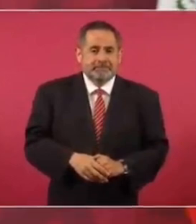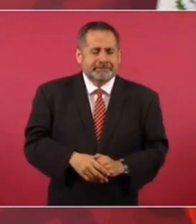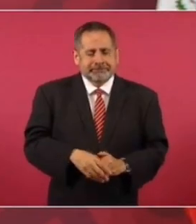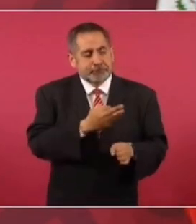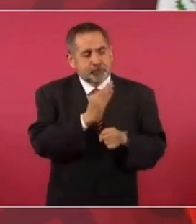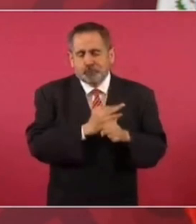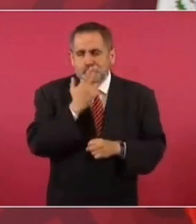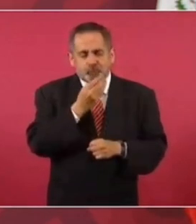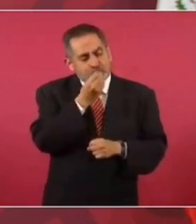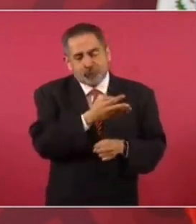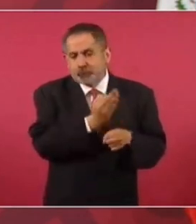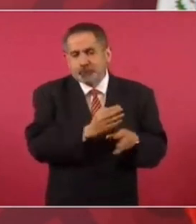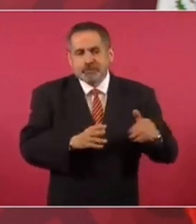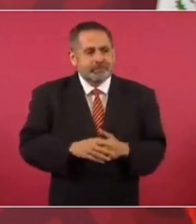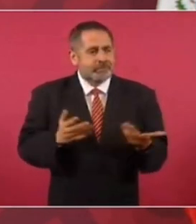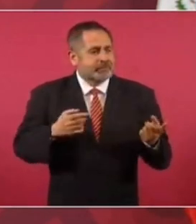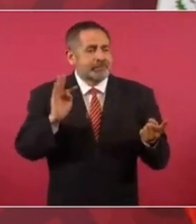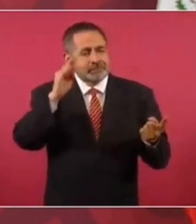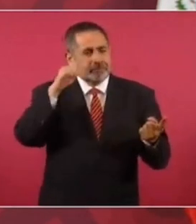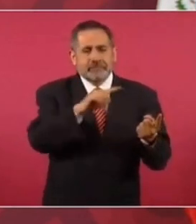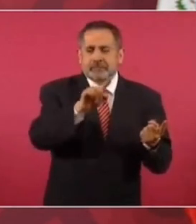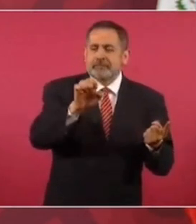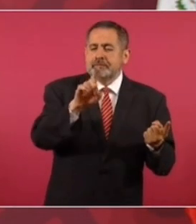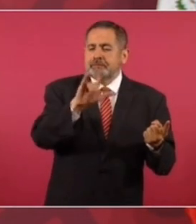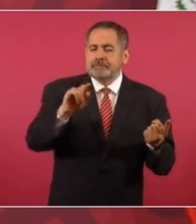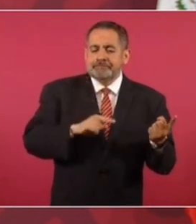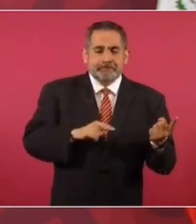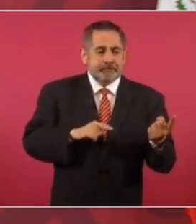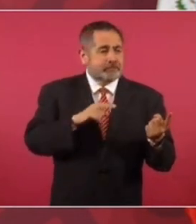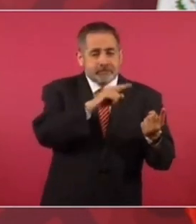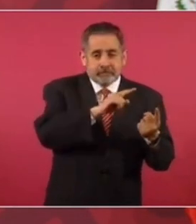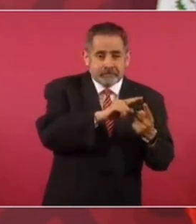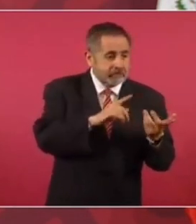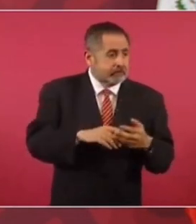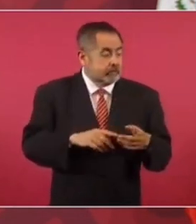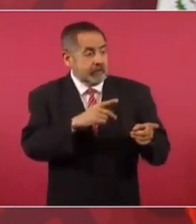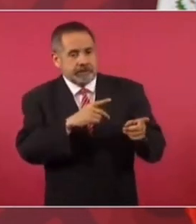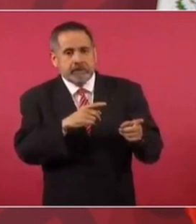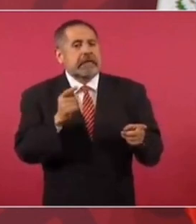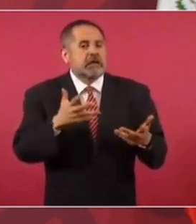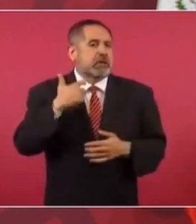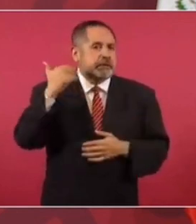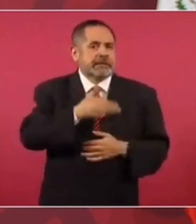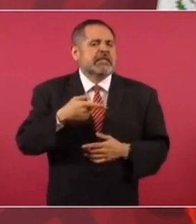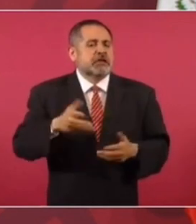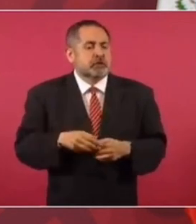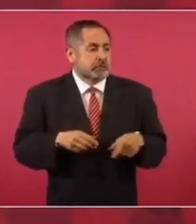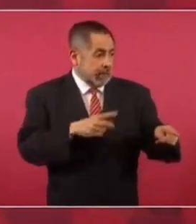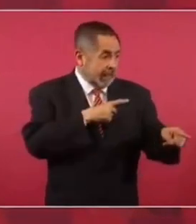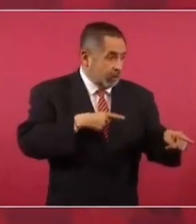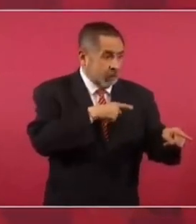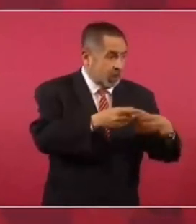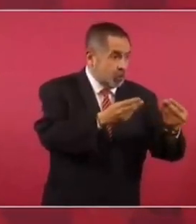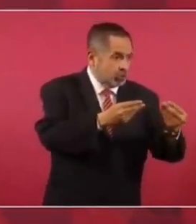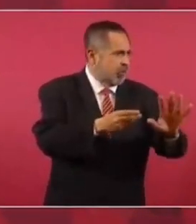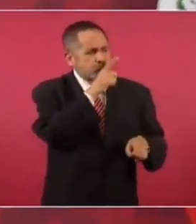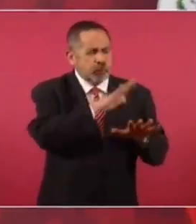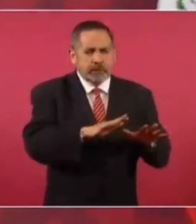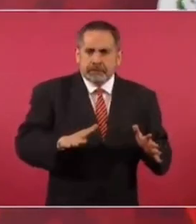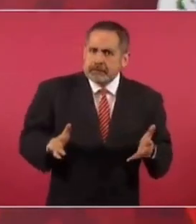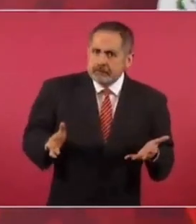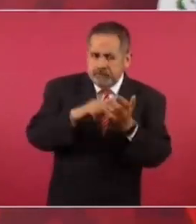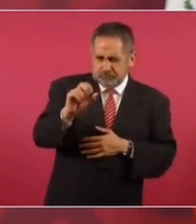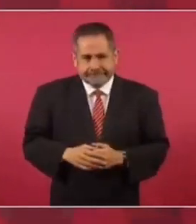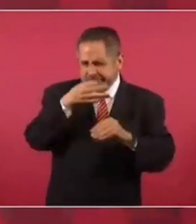Ternurita, si el señor Cedillo convirtió las deudas privadas de unos cuantos en deuda pública,